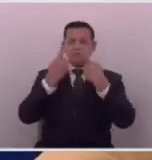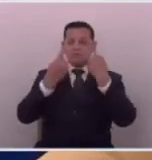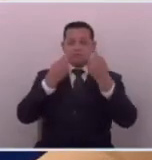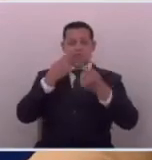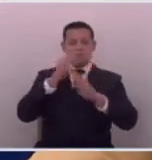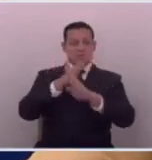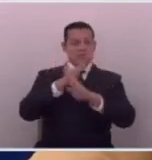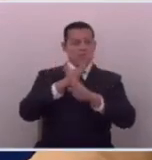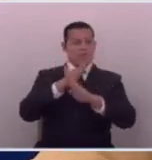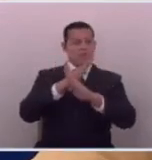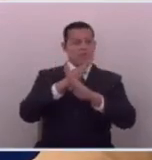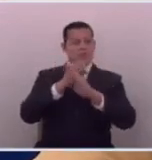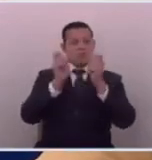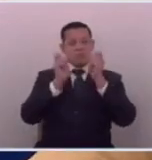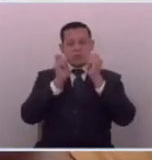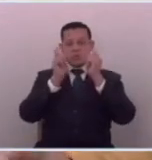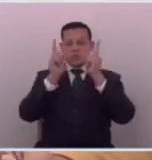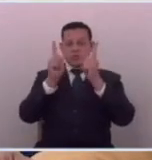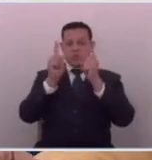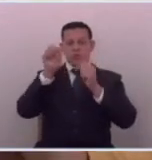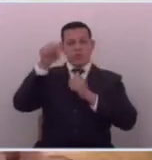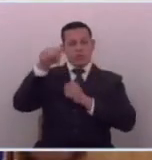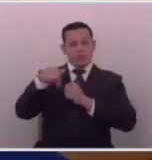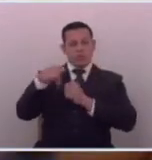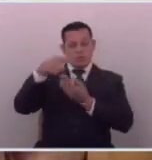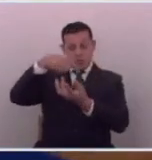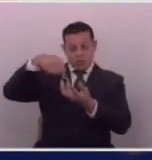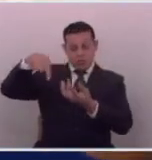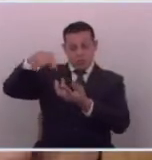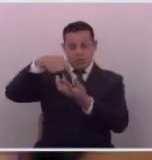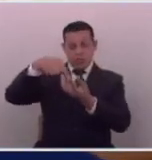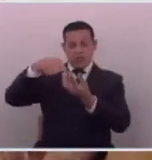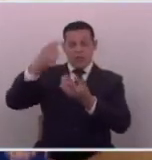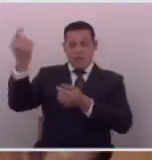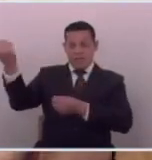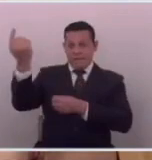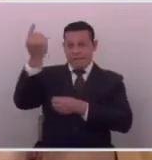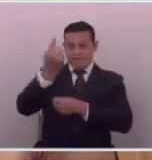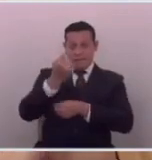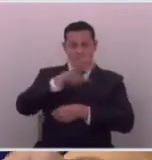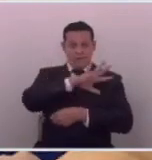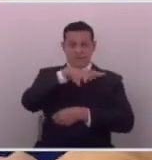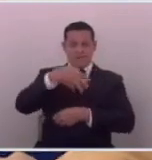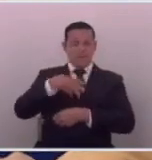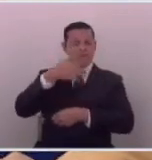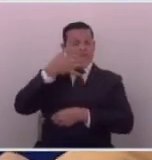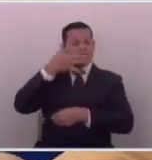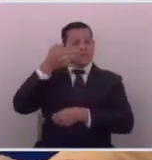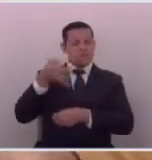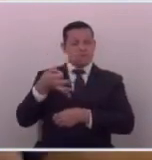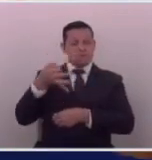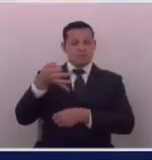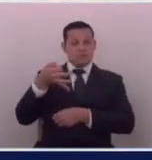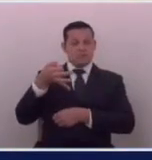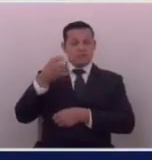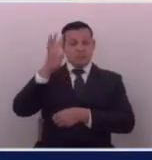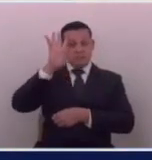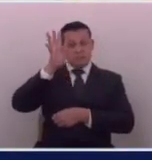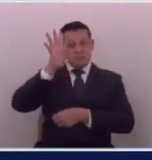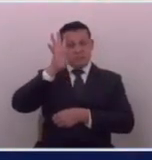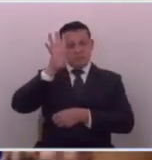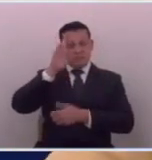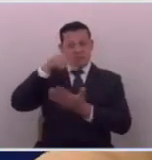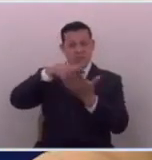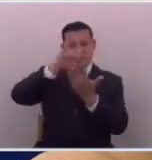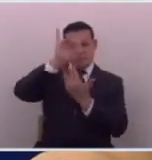defendiendo y es que es increíble que ahora ustedes vengan a creerse dueños de la verdad y a inventar estos